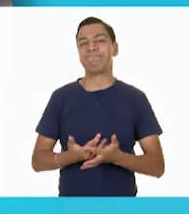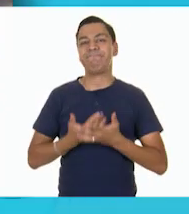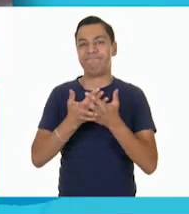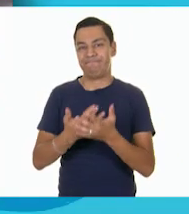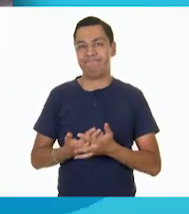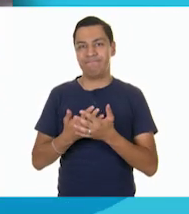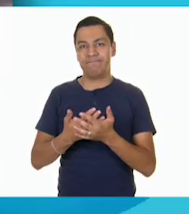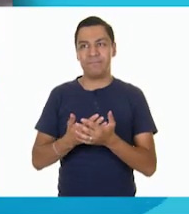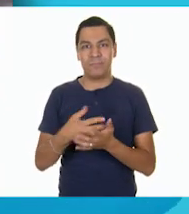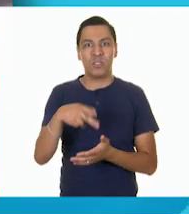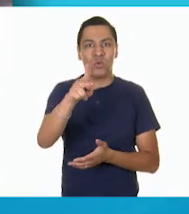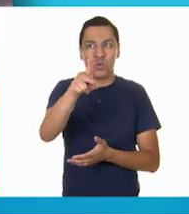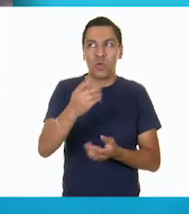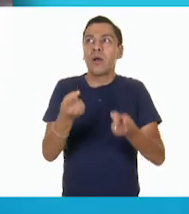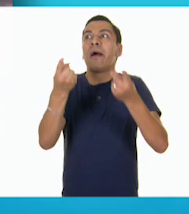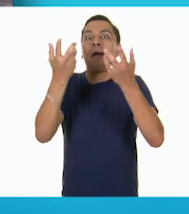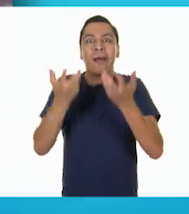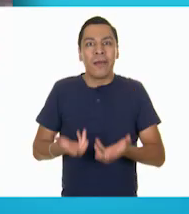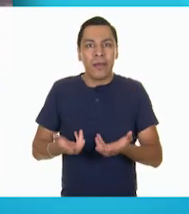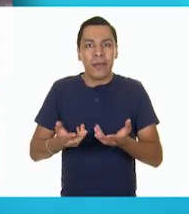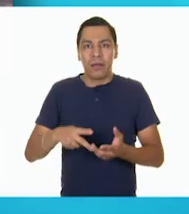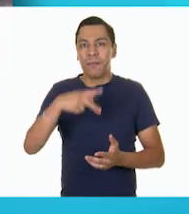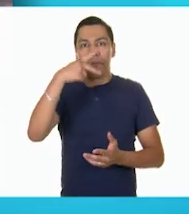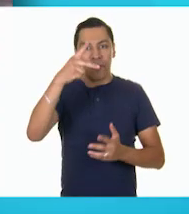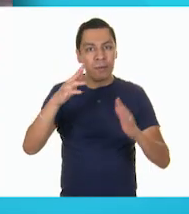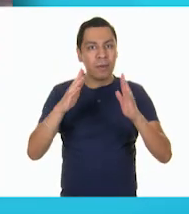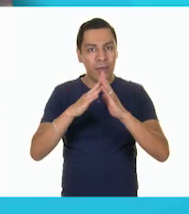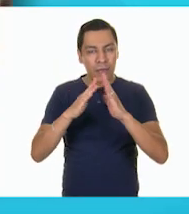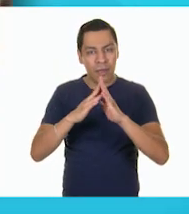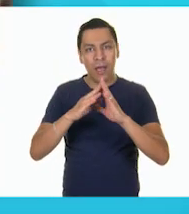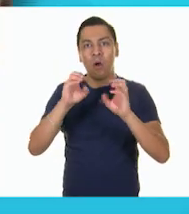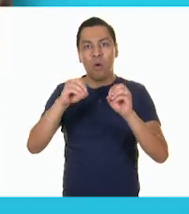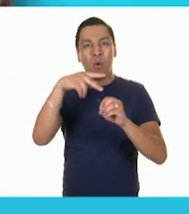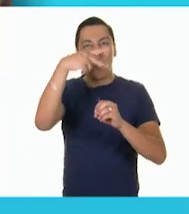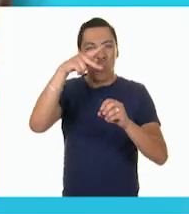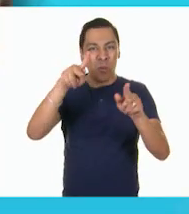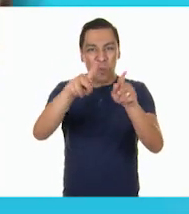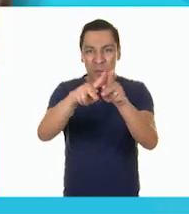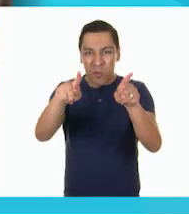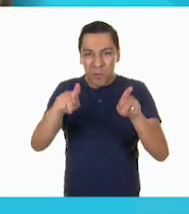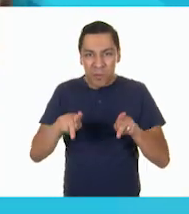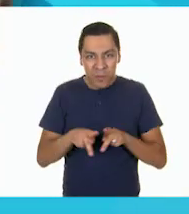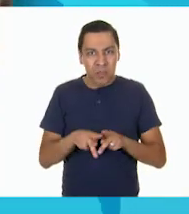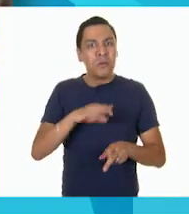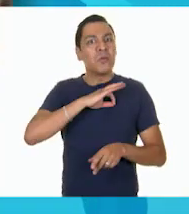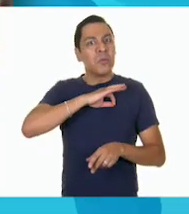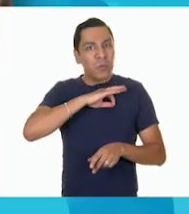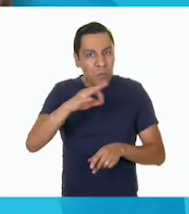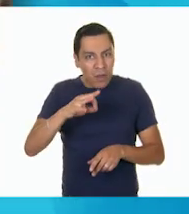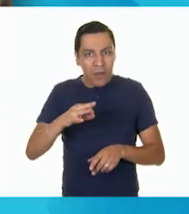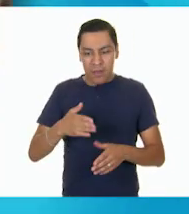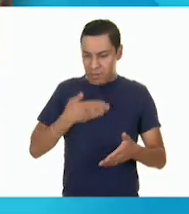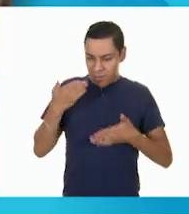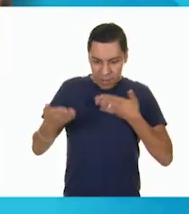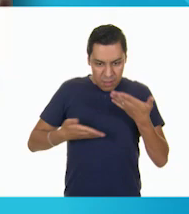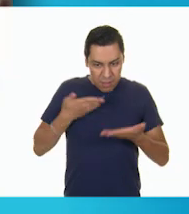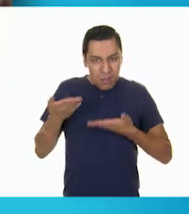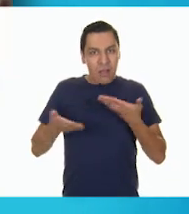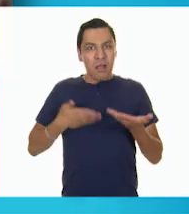que no puedas encontrar espacios para jugar y para desarrollarte, para seguir aprendiendo, para seguir pasándola bien